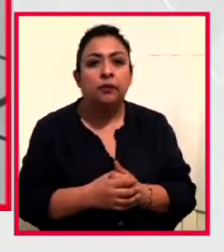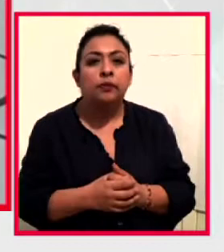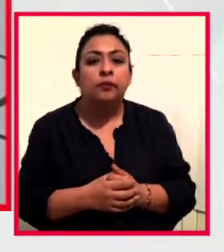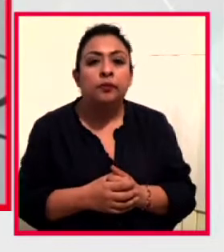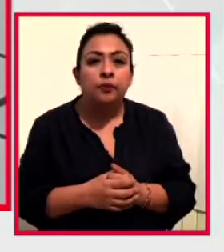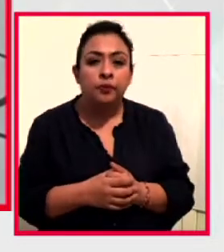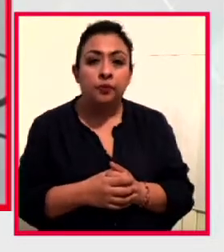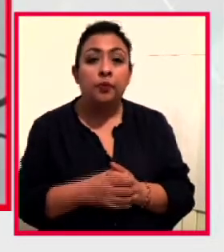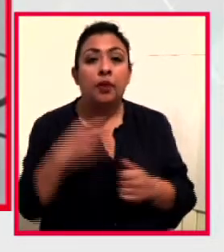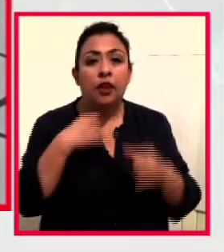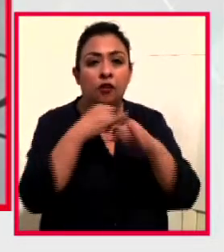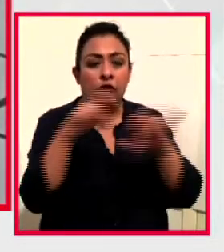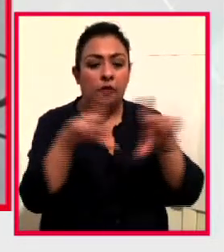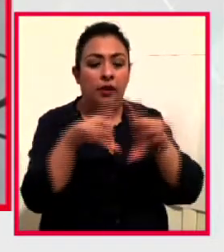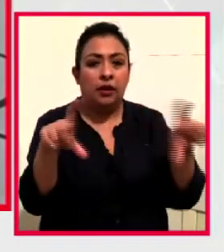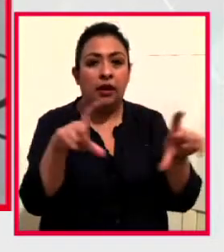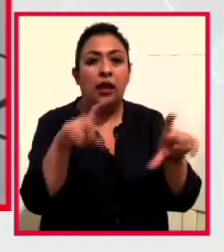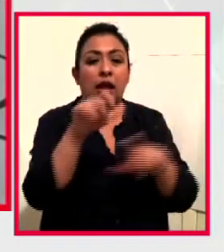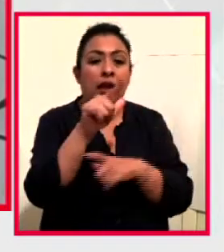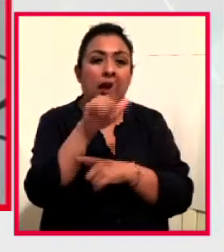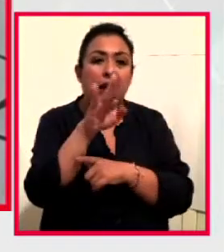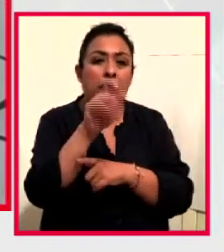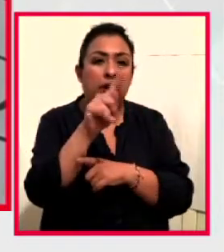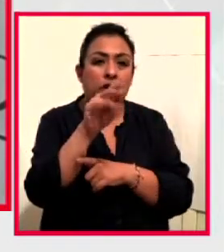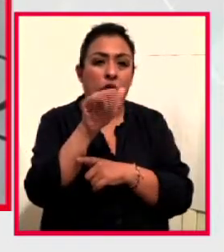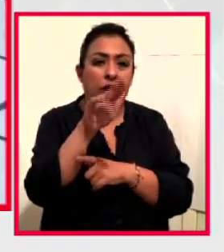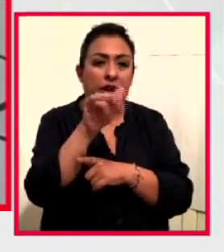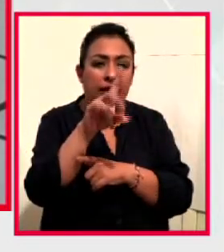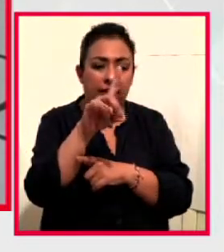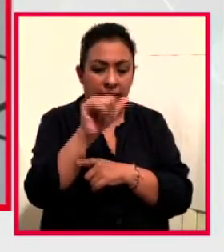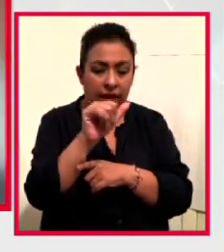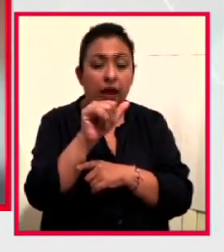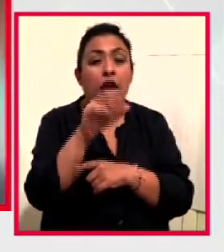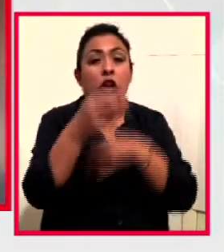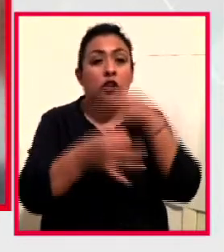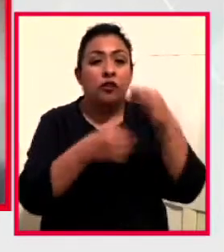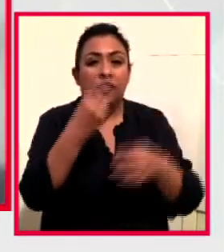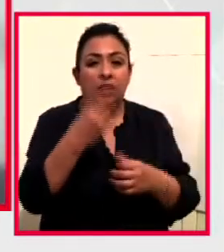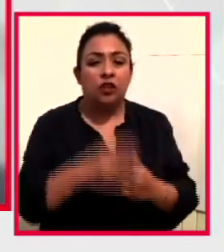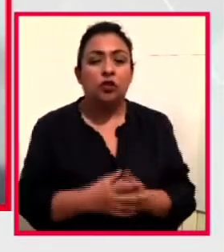Con información y texto de Alberto Aranda, Rodrigo Peredo, Noticias 22.